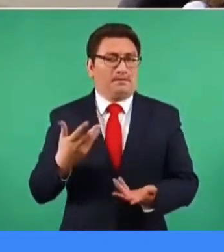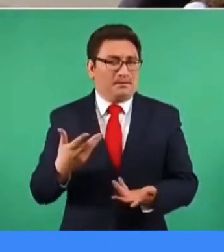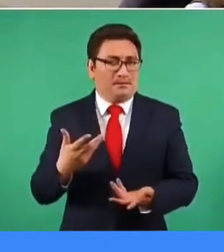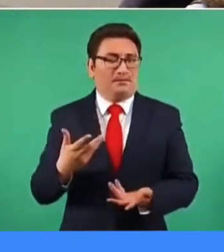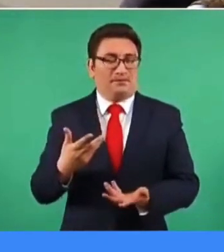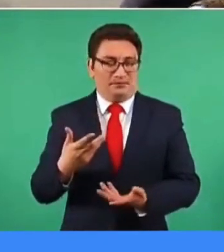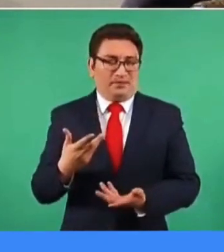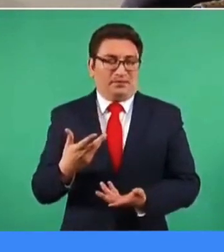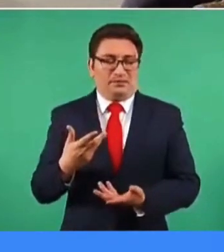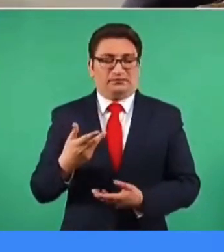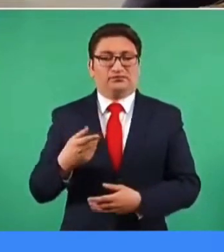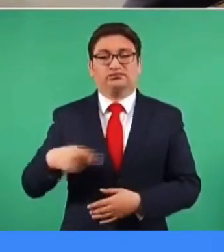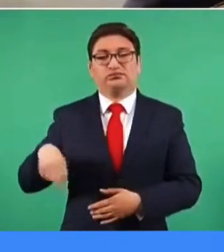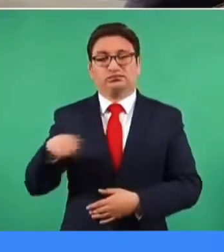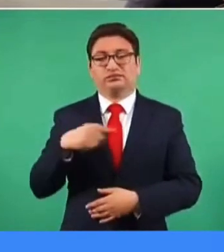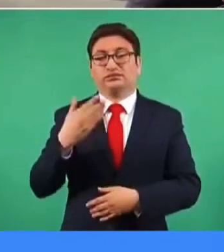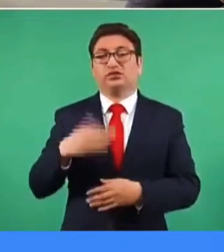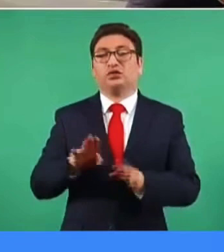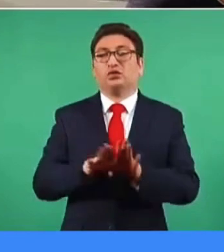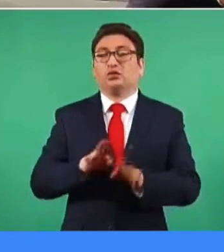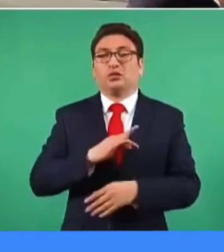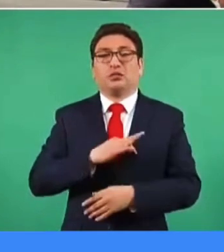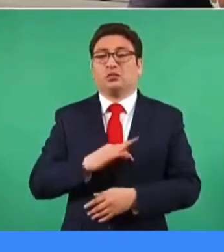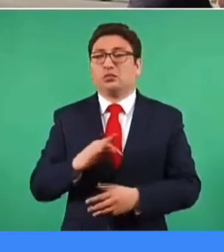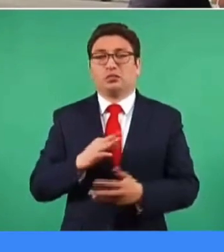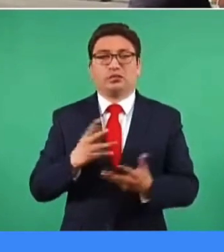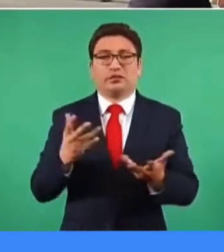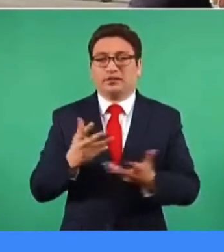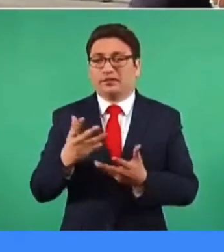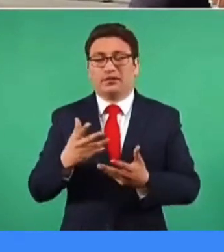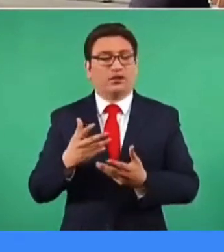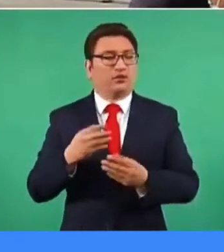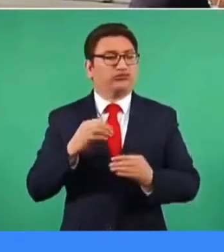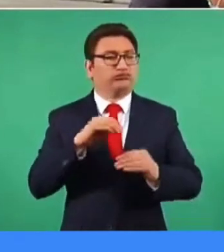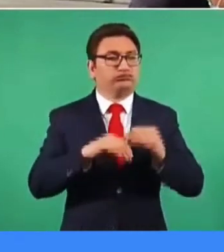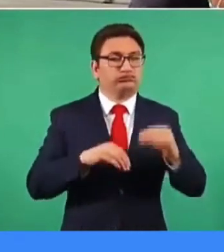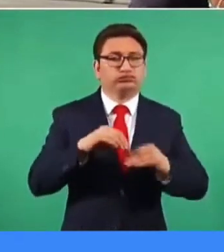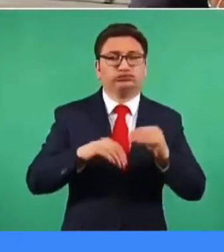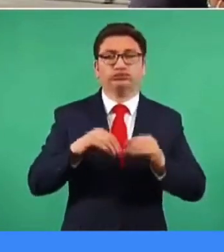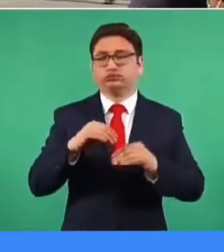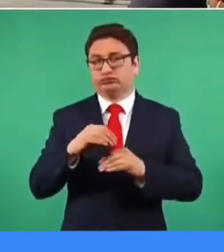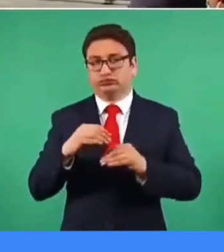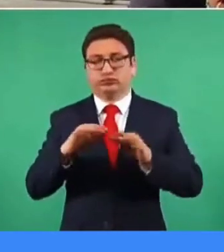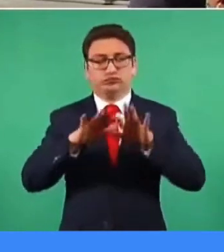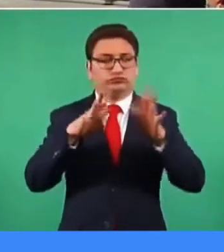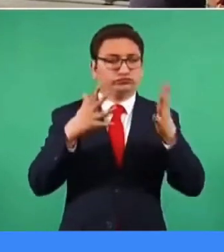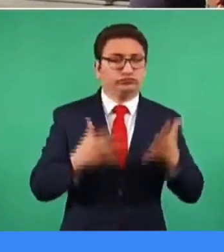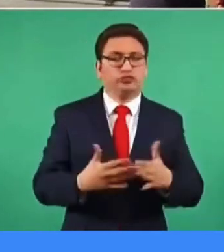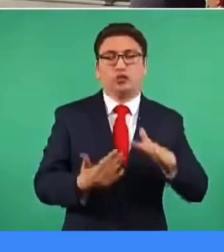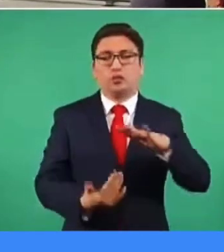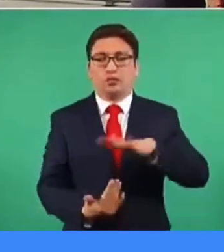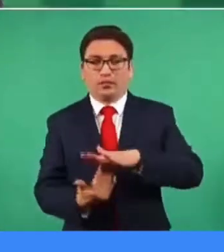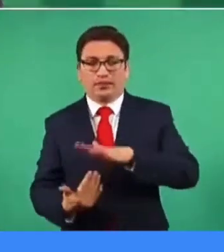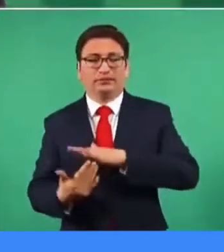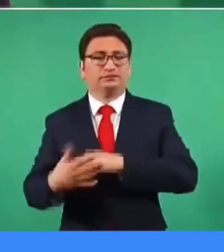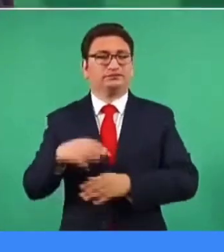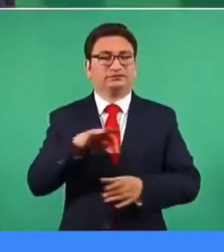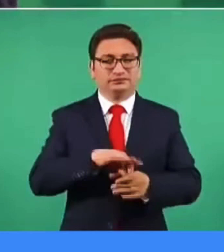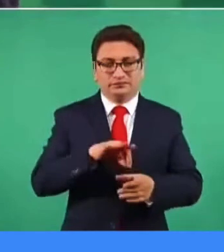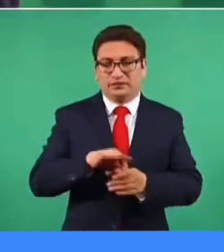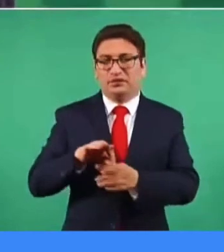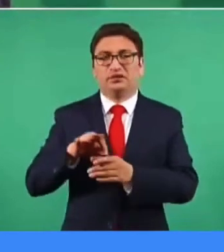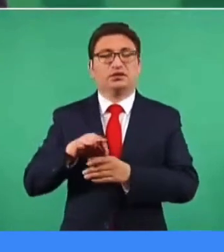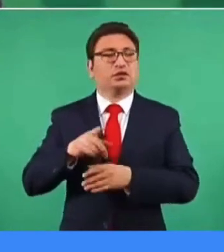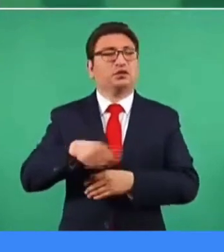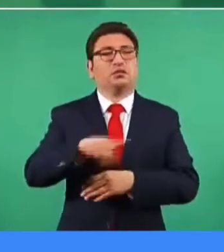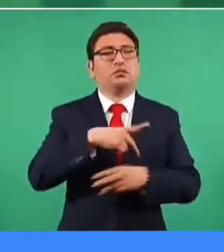la posibilidad, de tener casillas o mesas electorales y recoger la